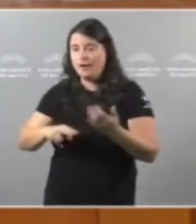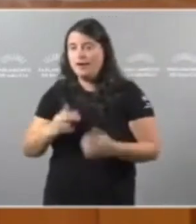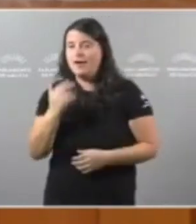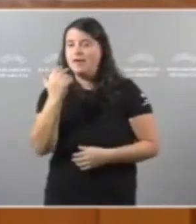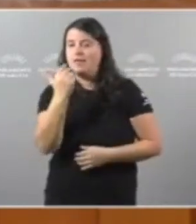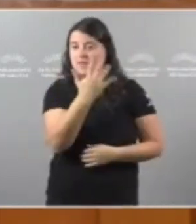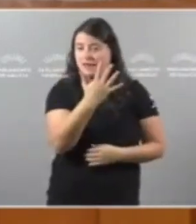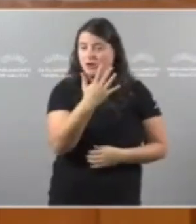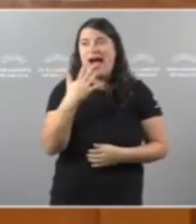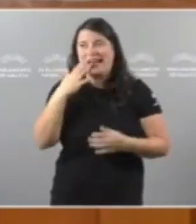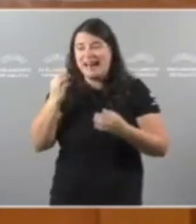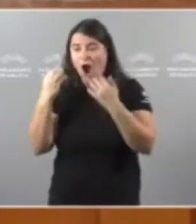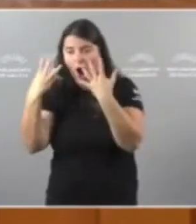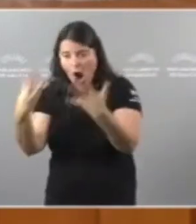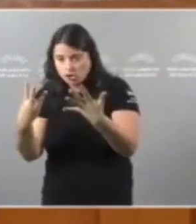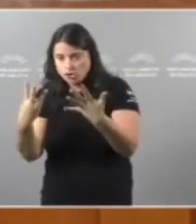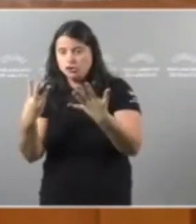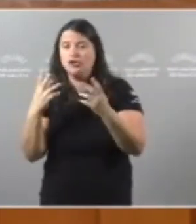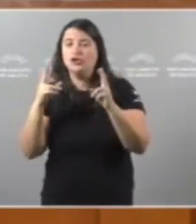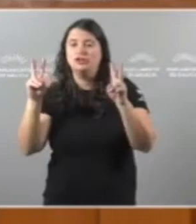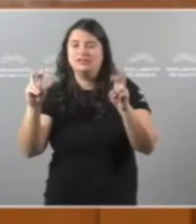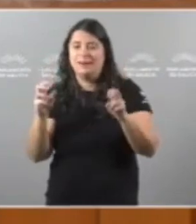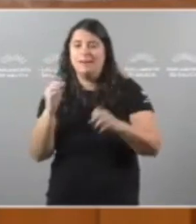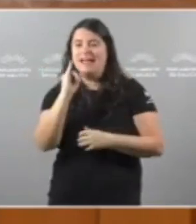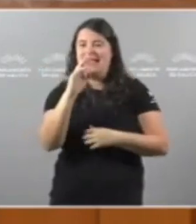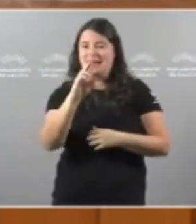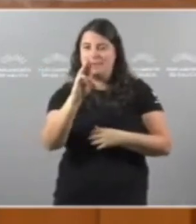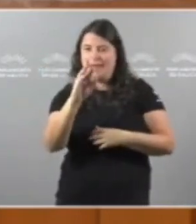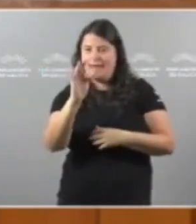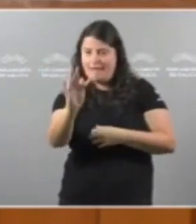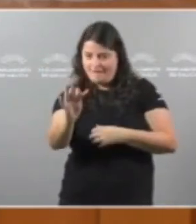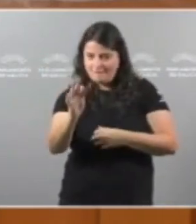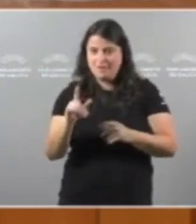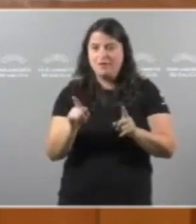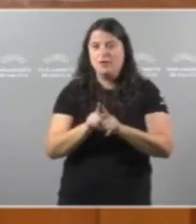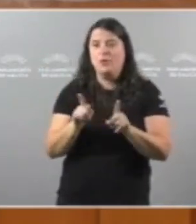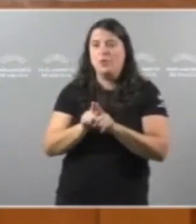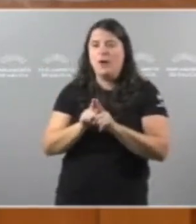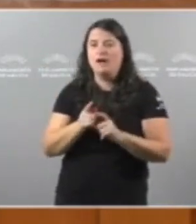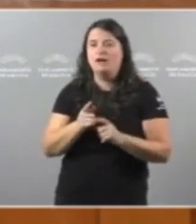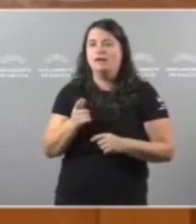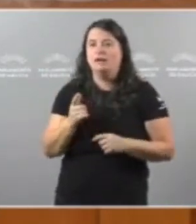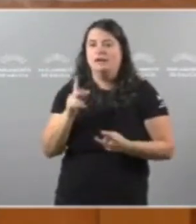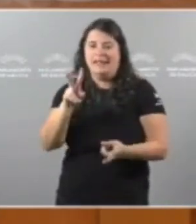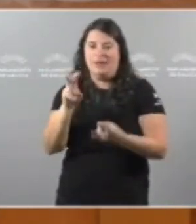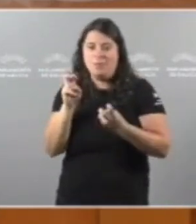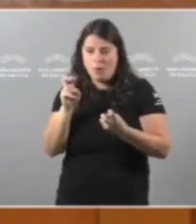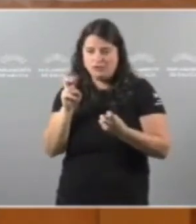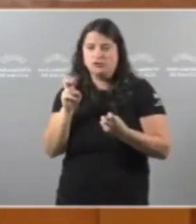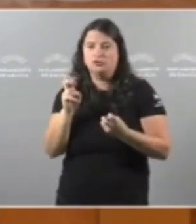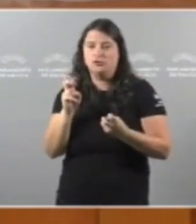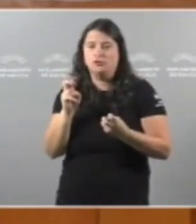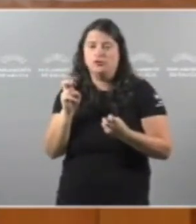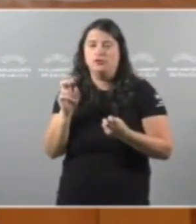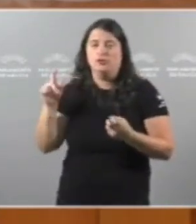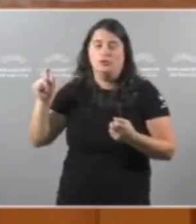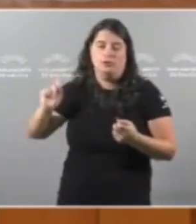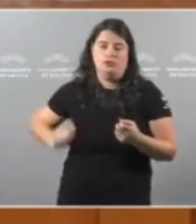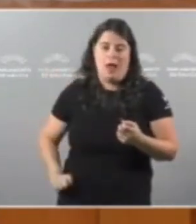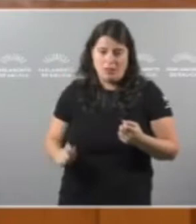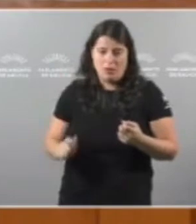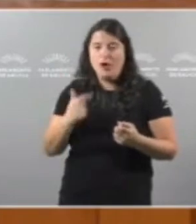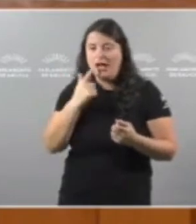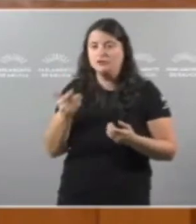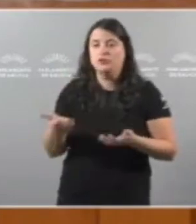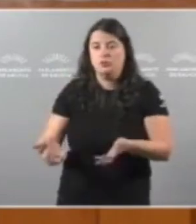8 Os tramos do IRPF Para facer máis progresivo O imposto da renda Isto permitiría nos gañar